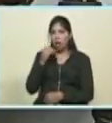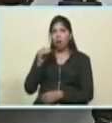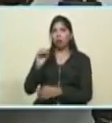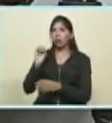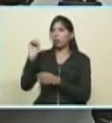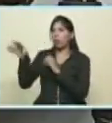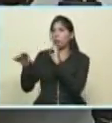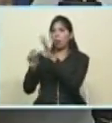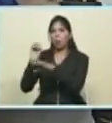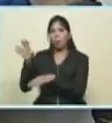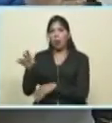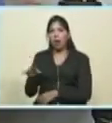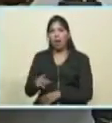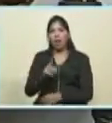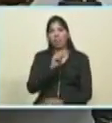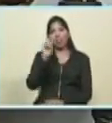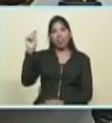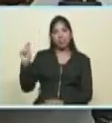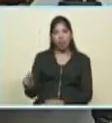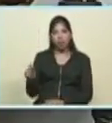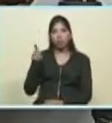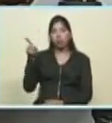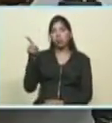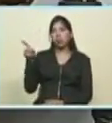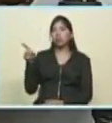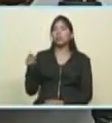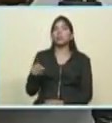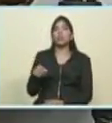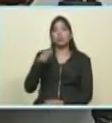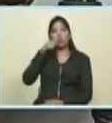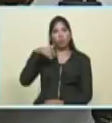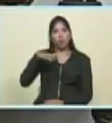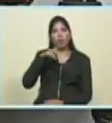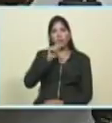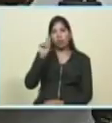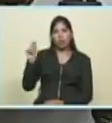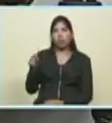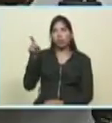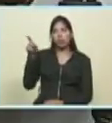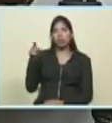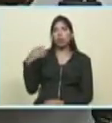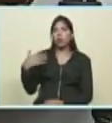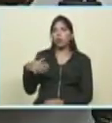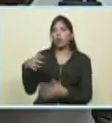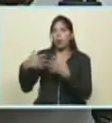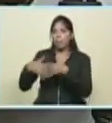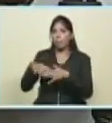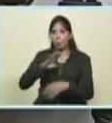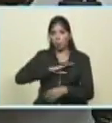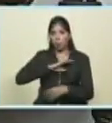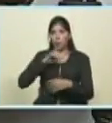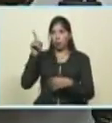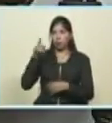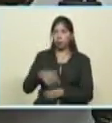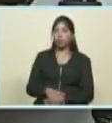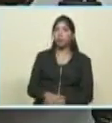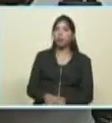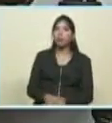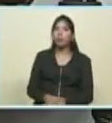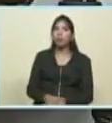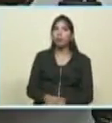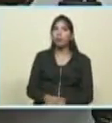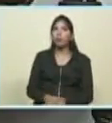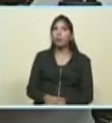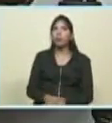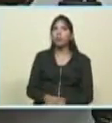pueblo de Texas y todos los pueblos afectados. Ustedes saben que la central de Citgo, nuestra empresa en los Estados Unidos, queda